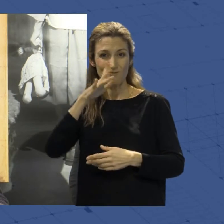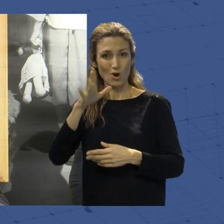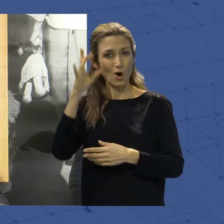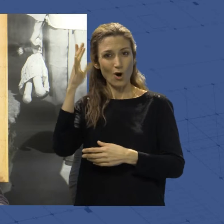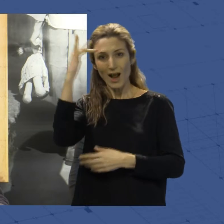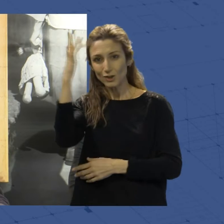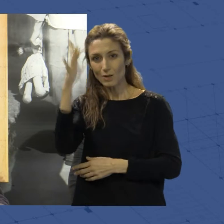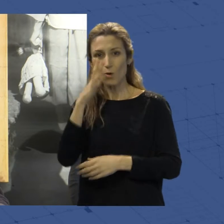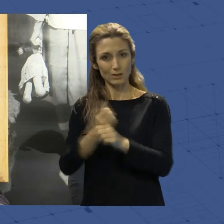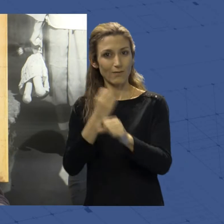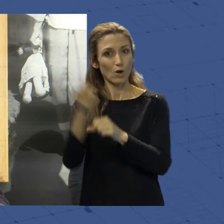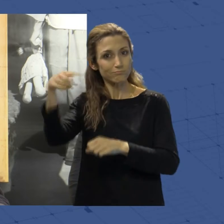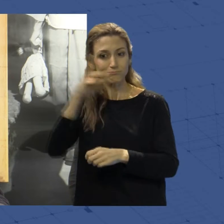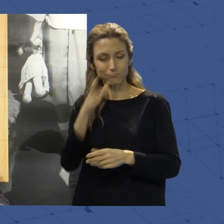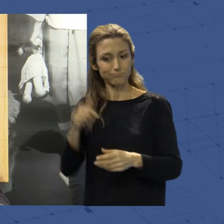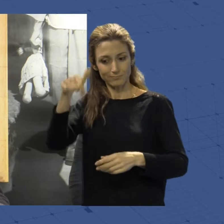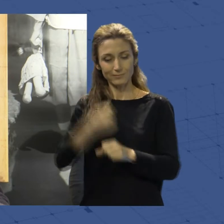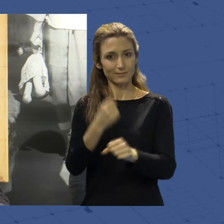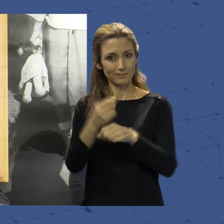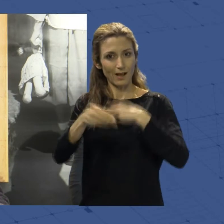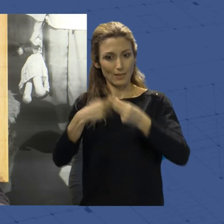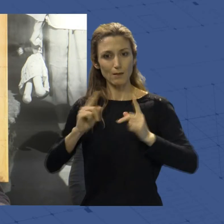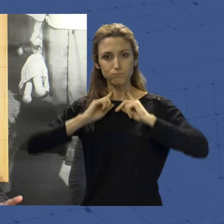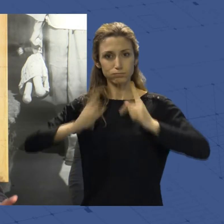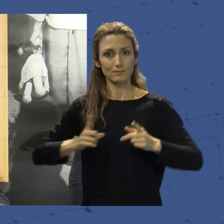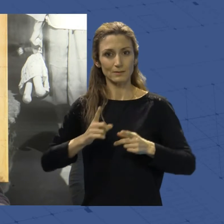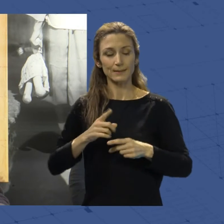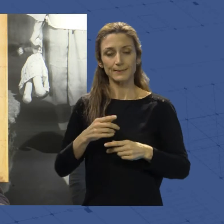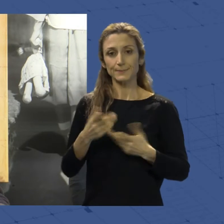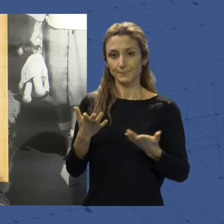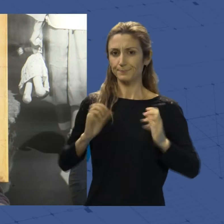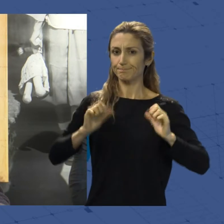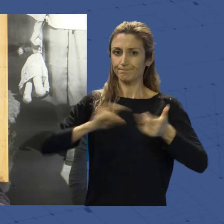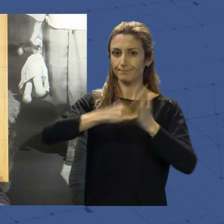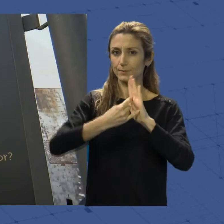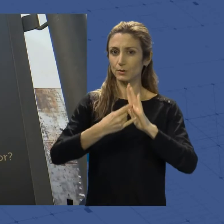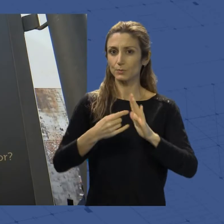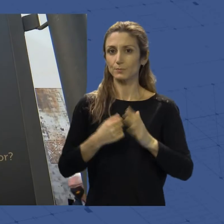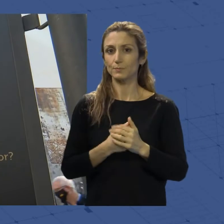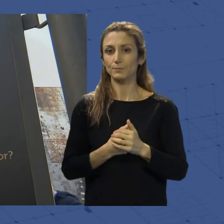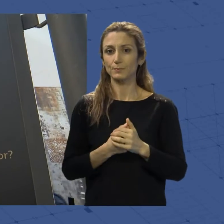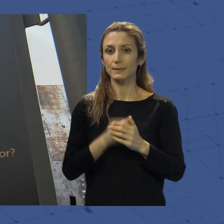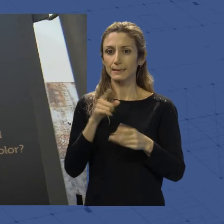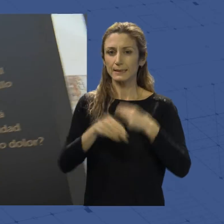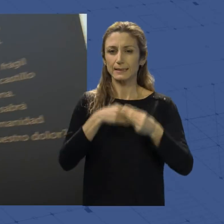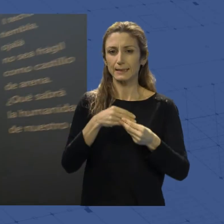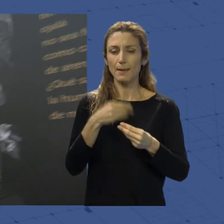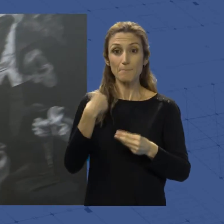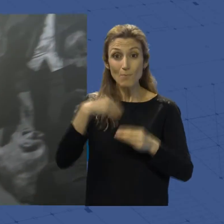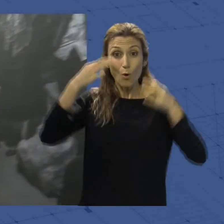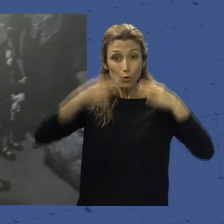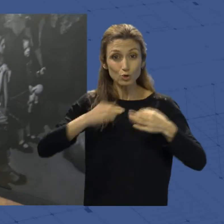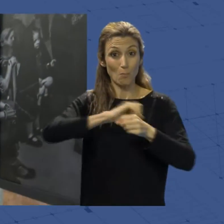dedicación que han puesto para hacer este trabajo, pues iniciamos un proyecto que se realiza en plena pandemia.